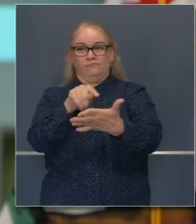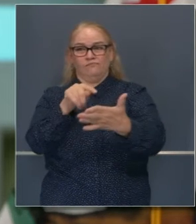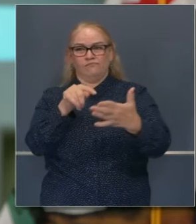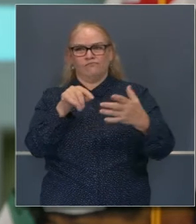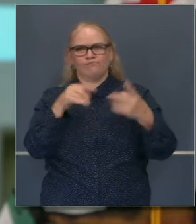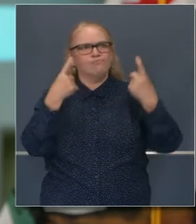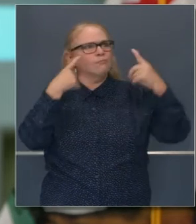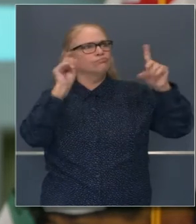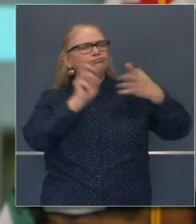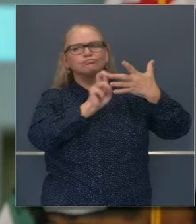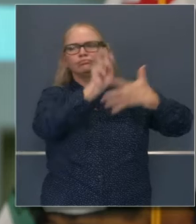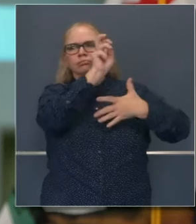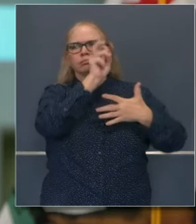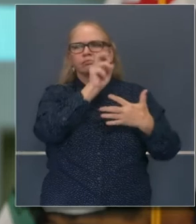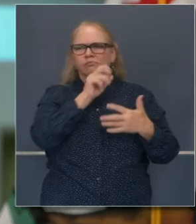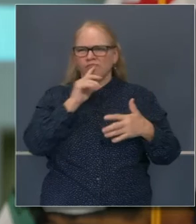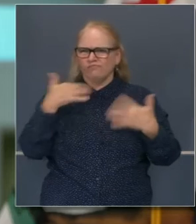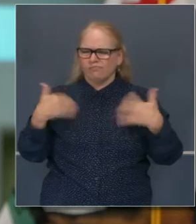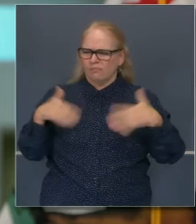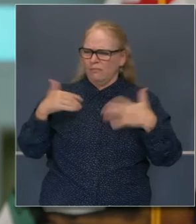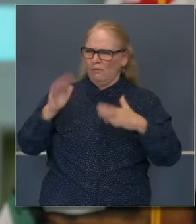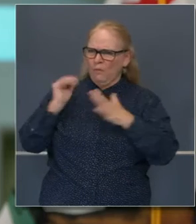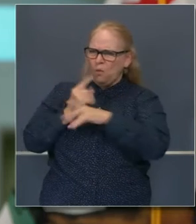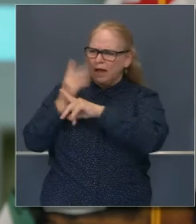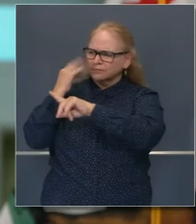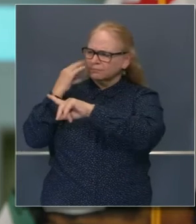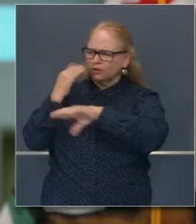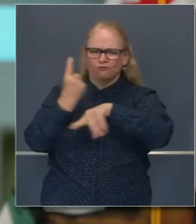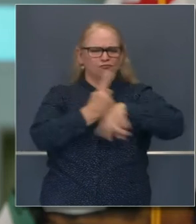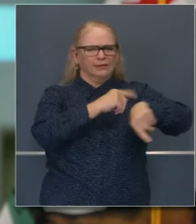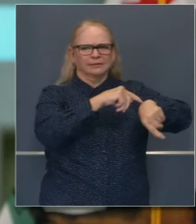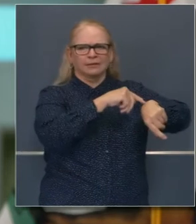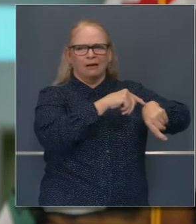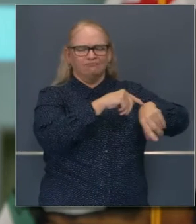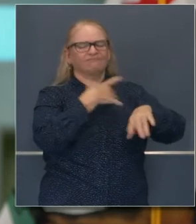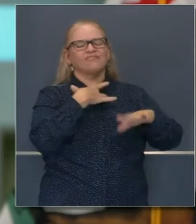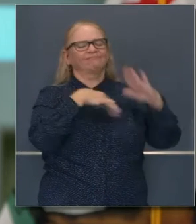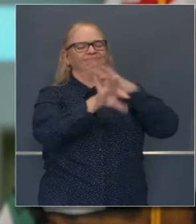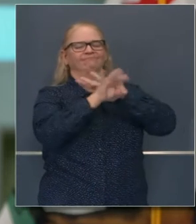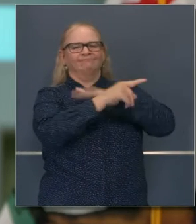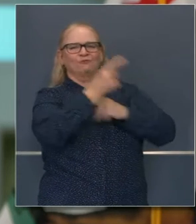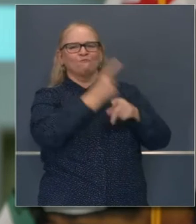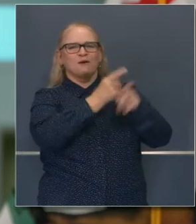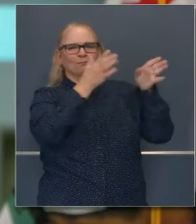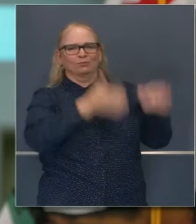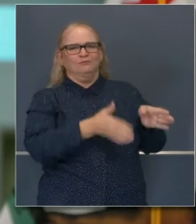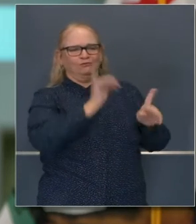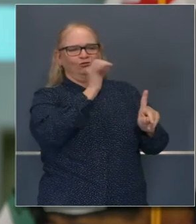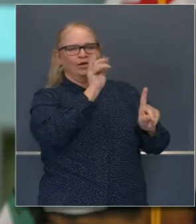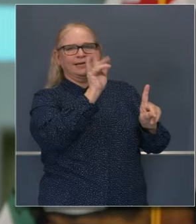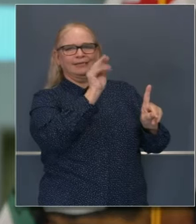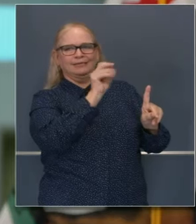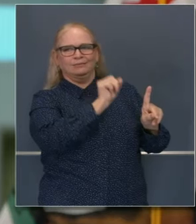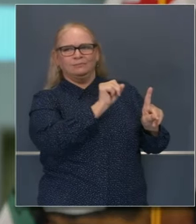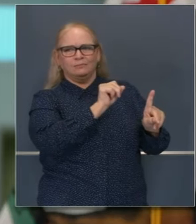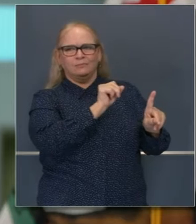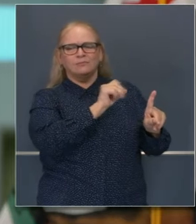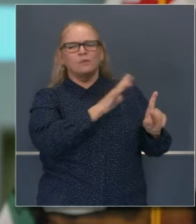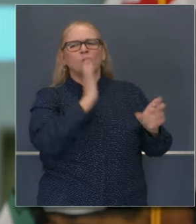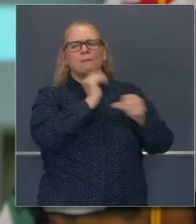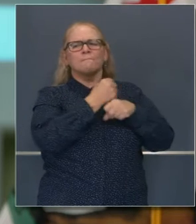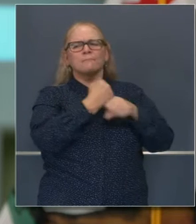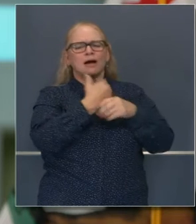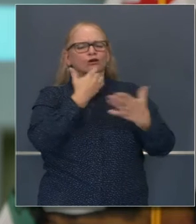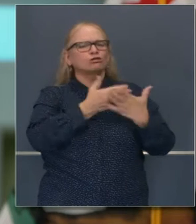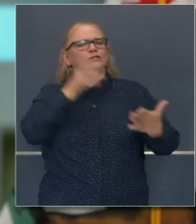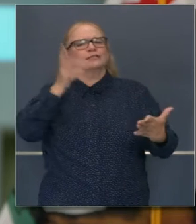Marvin Jenkins tiene la experiencia adecuada, el momento adecuado en la historia de nuestro Estado. Y también estará haciendo historia, como